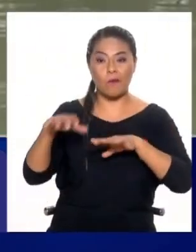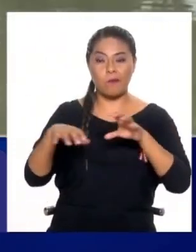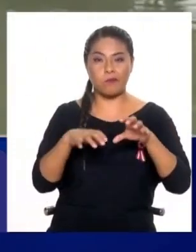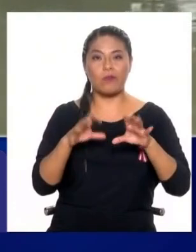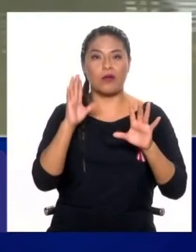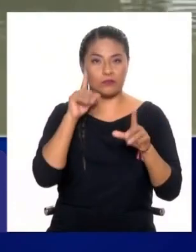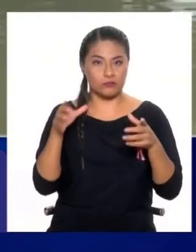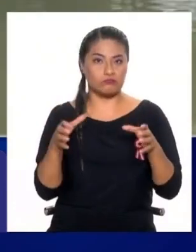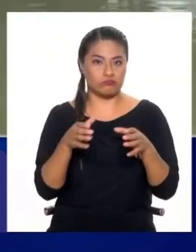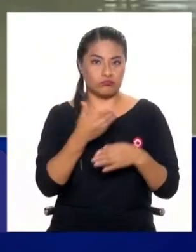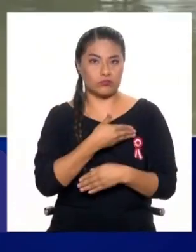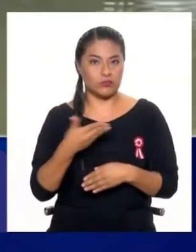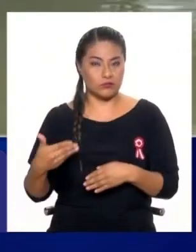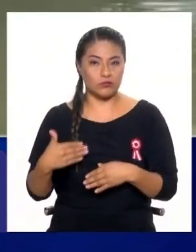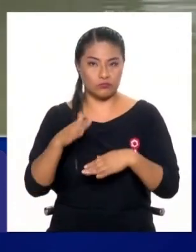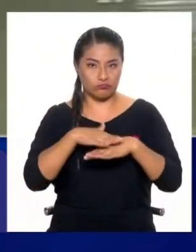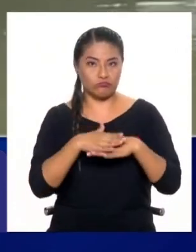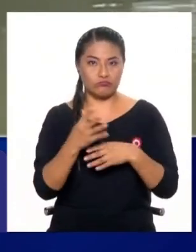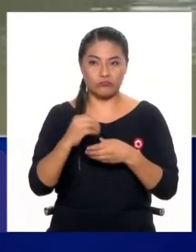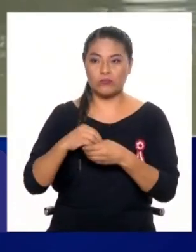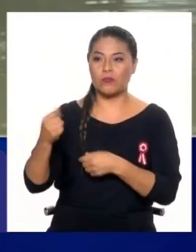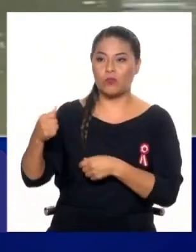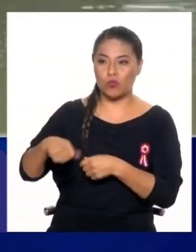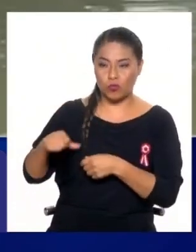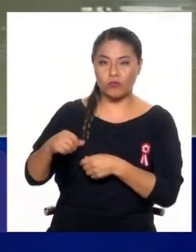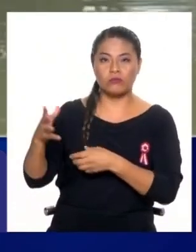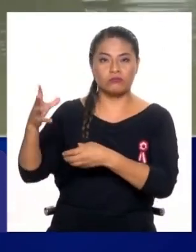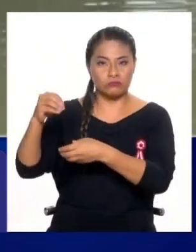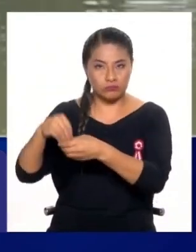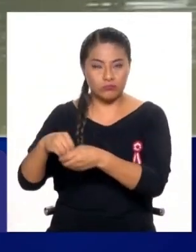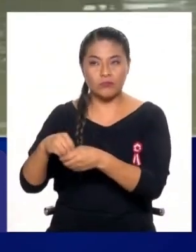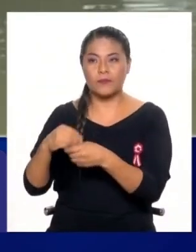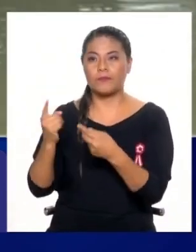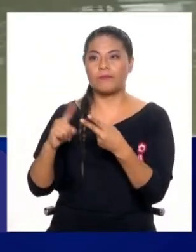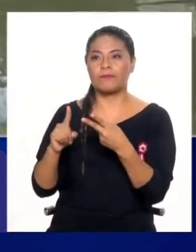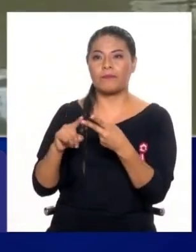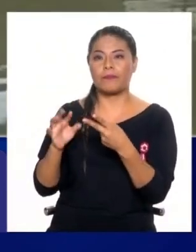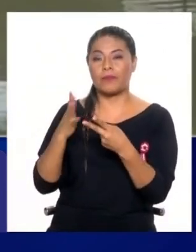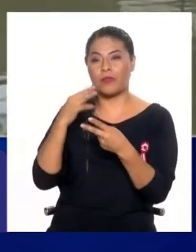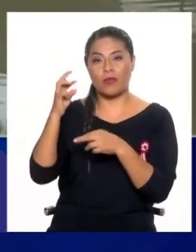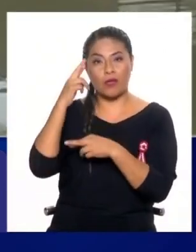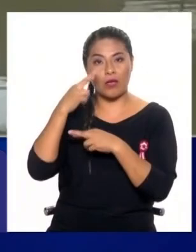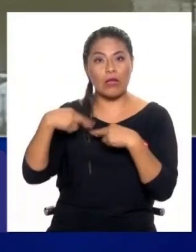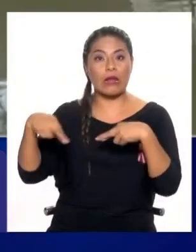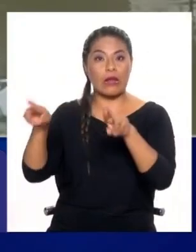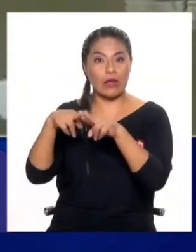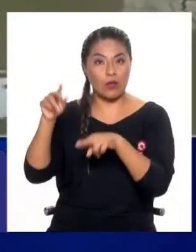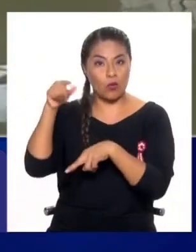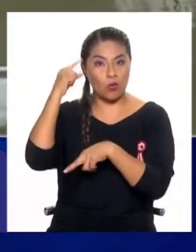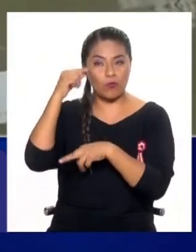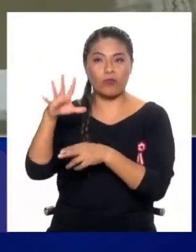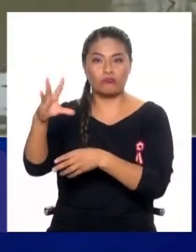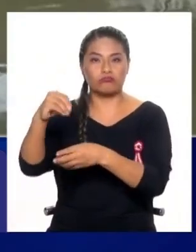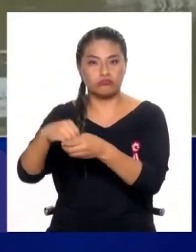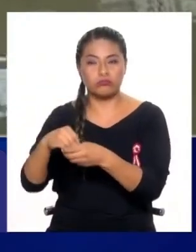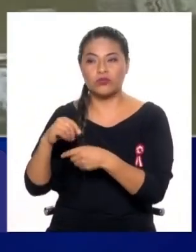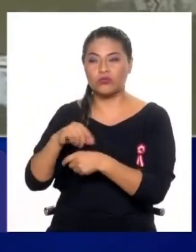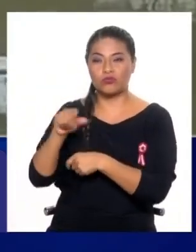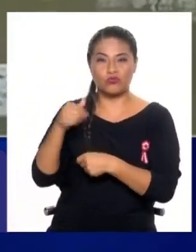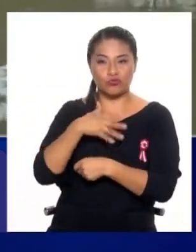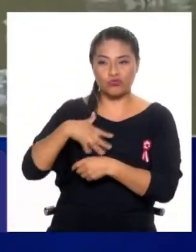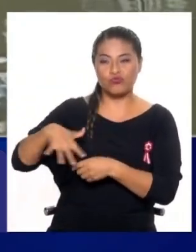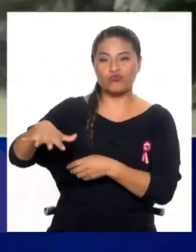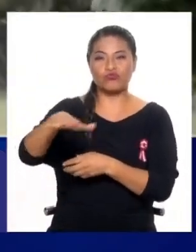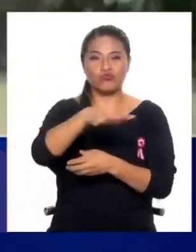gobierno, no solamente las municipalidades, sino también los gobiernos regionales y obviamente el gobierno central, que es un problema